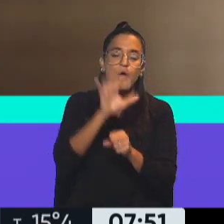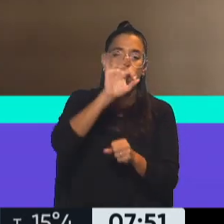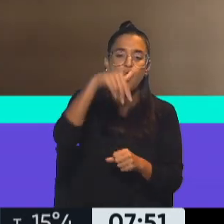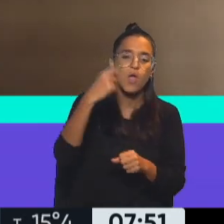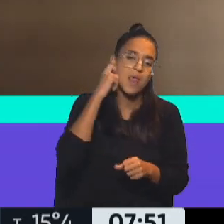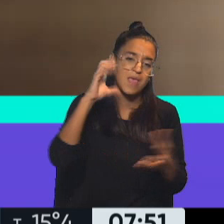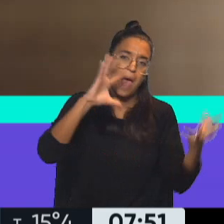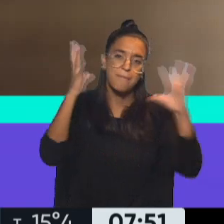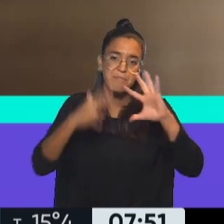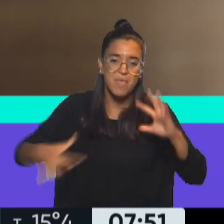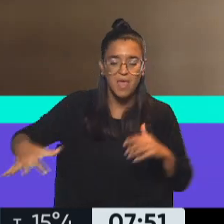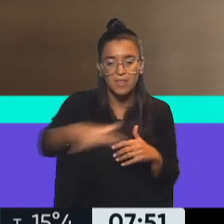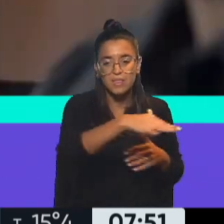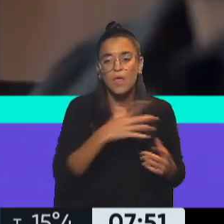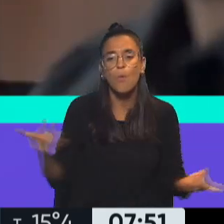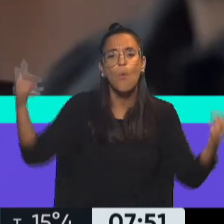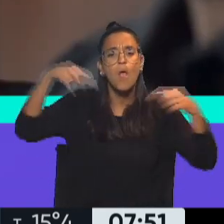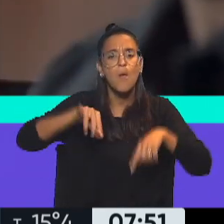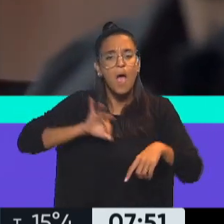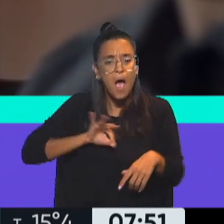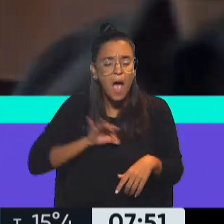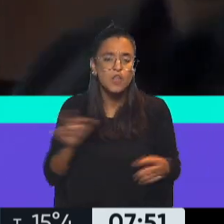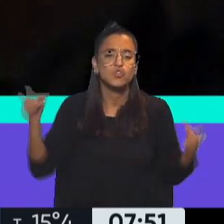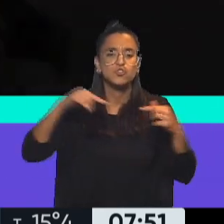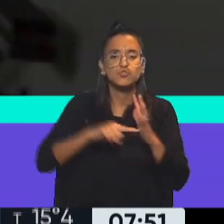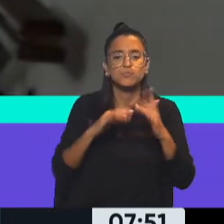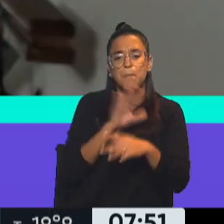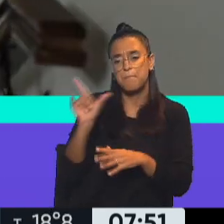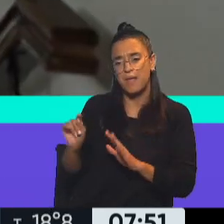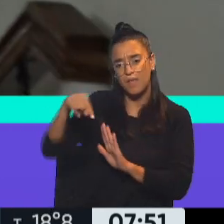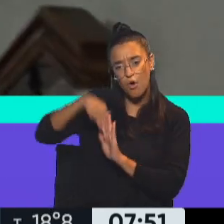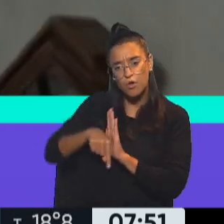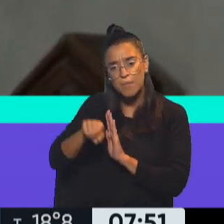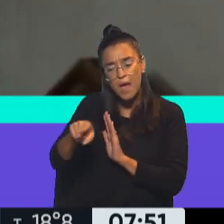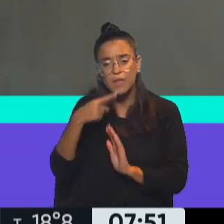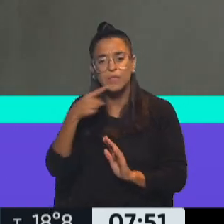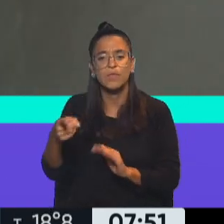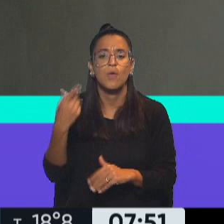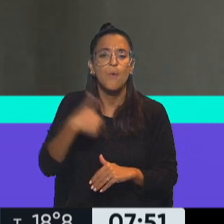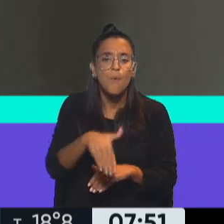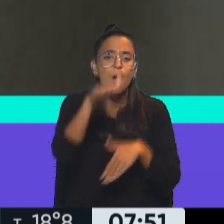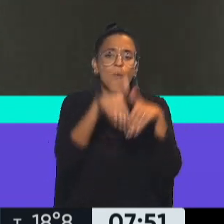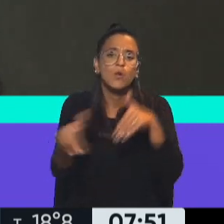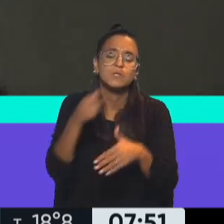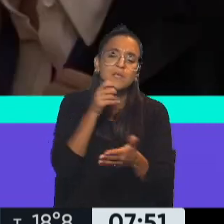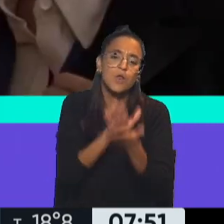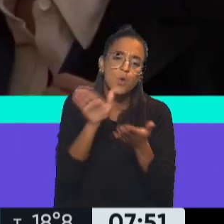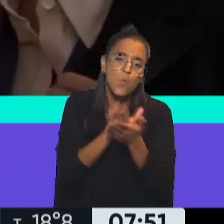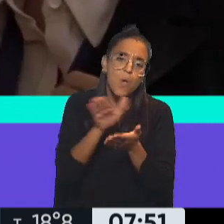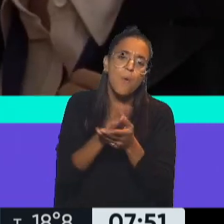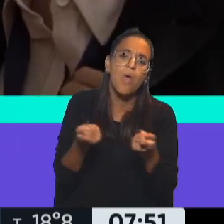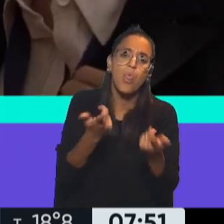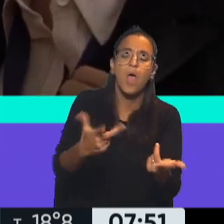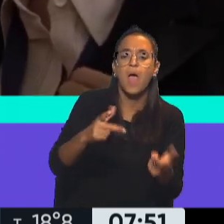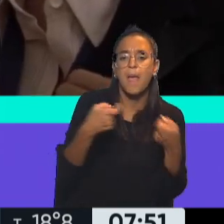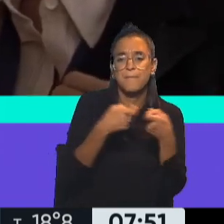ambientalista y que vuelve después de años a su ciudad en la Patagonia porque allí se va a votar si le renuevan la concesión a una